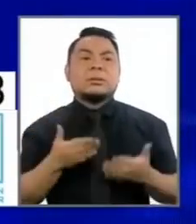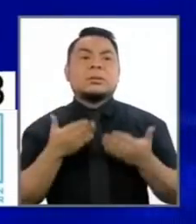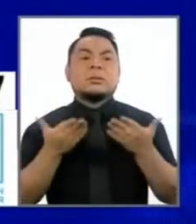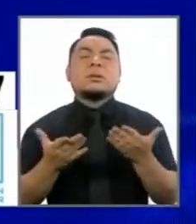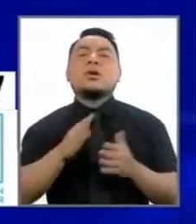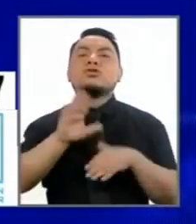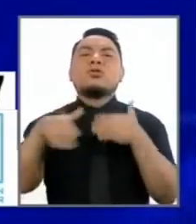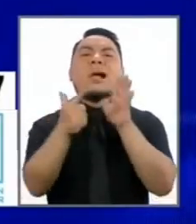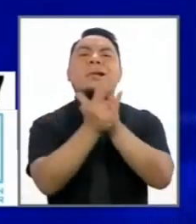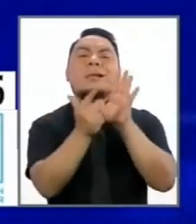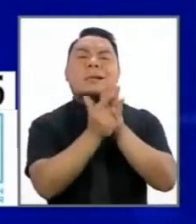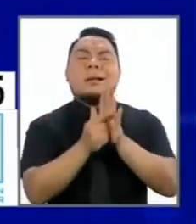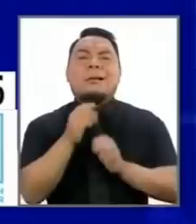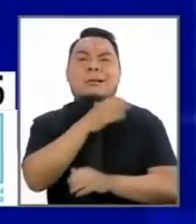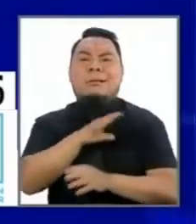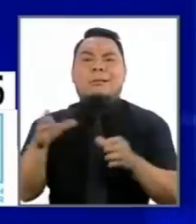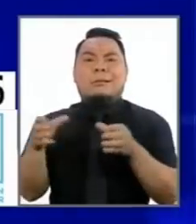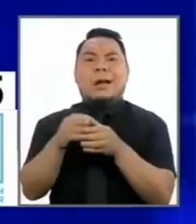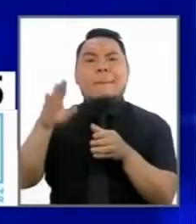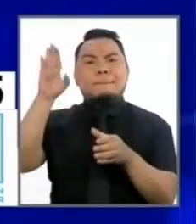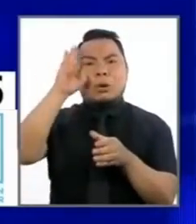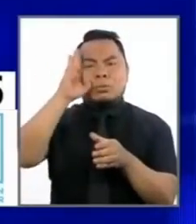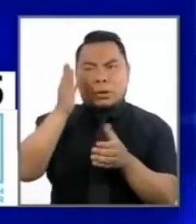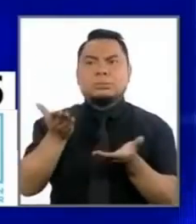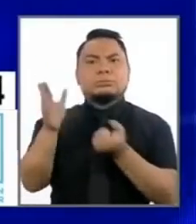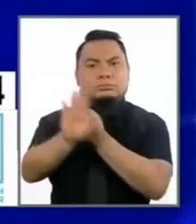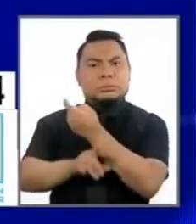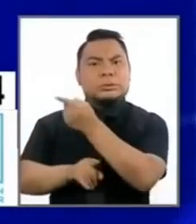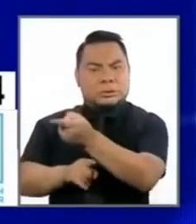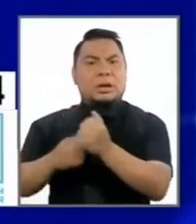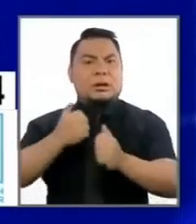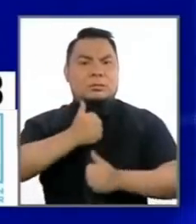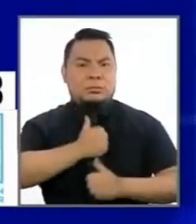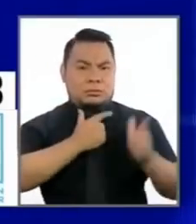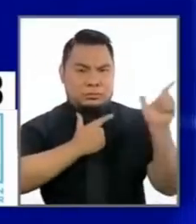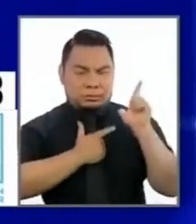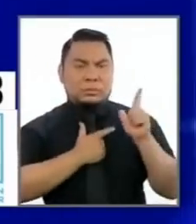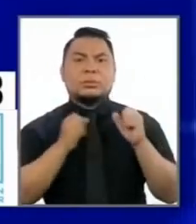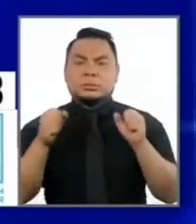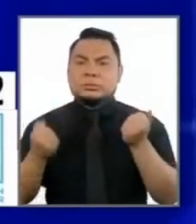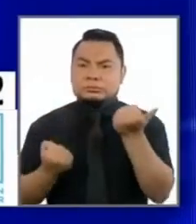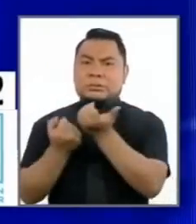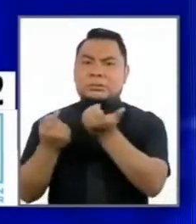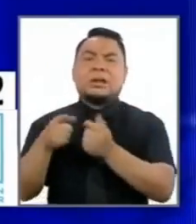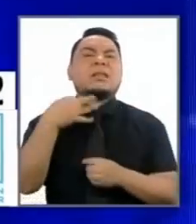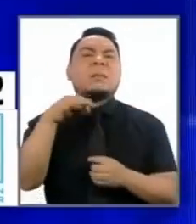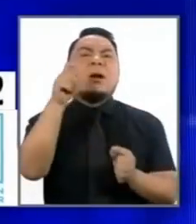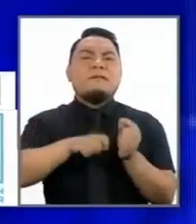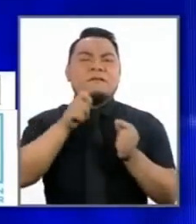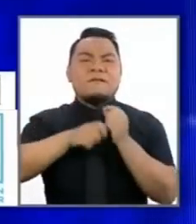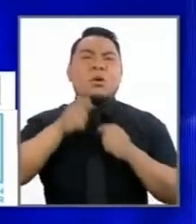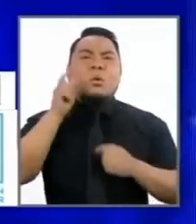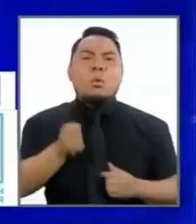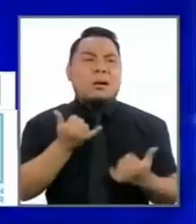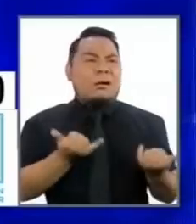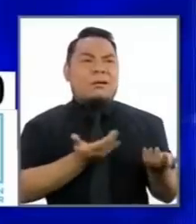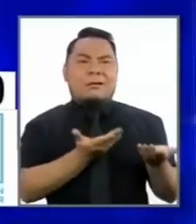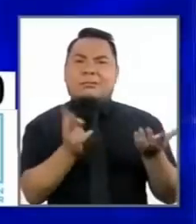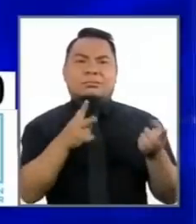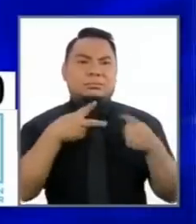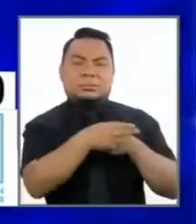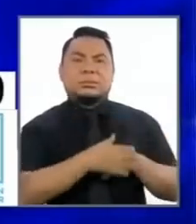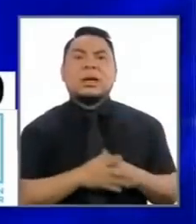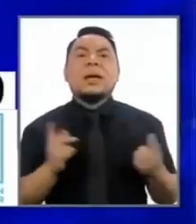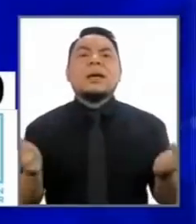cabelares comunistas para defender a nuestra policía y Fuerza Armada del abuso y persecución de jueces civiles, como ocurre actualmente.